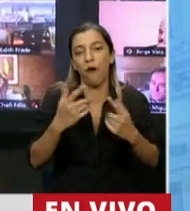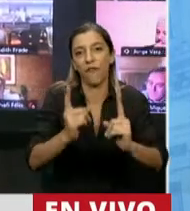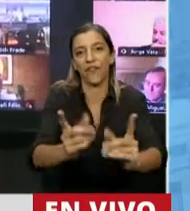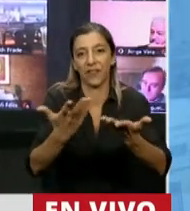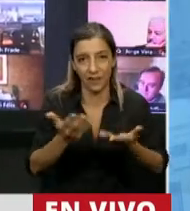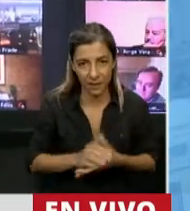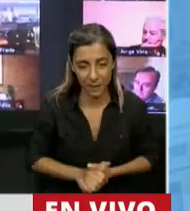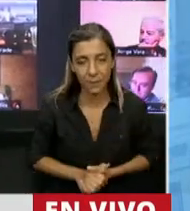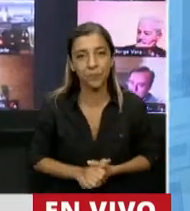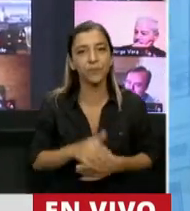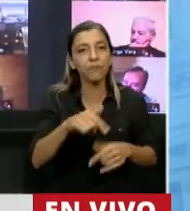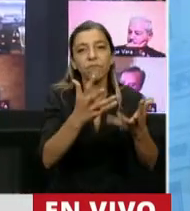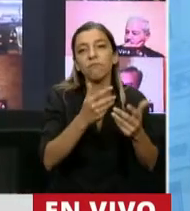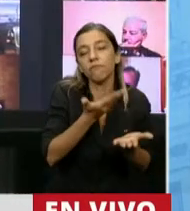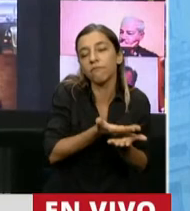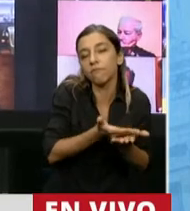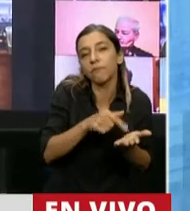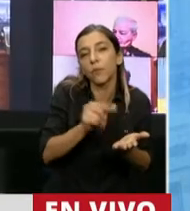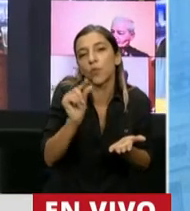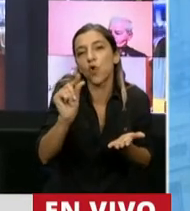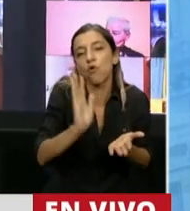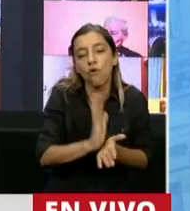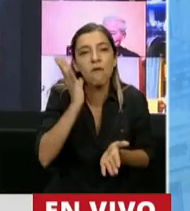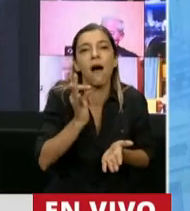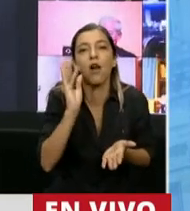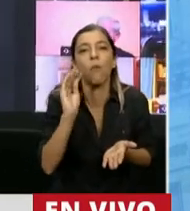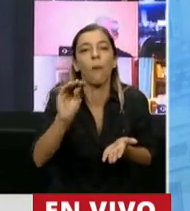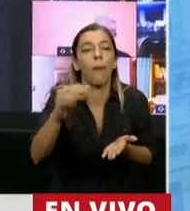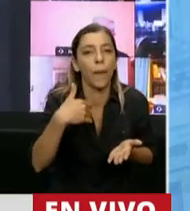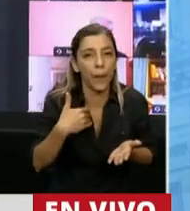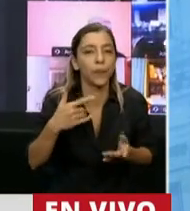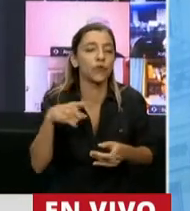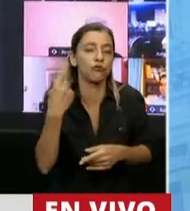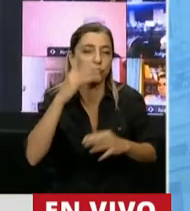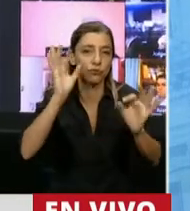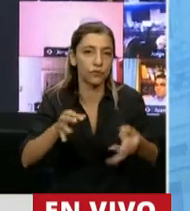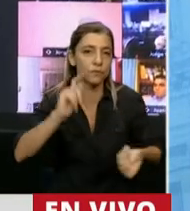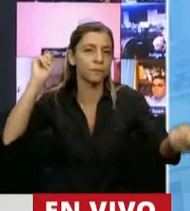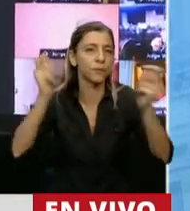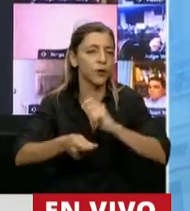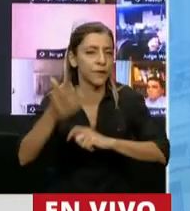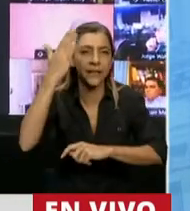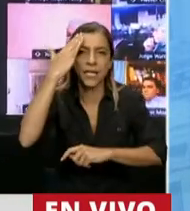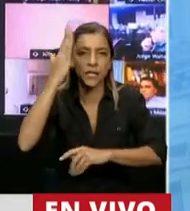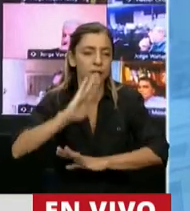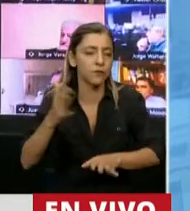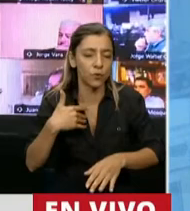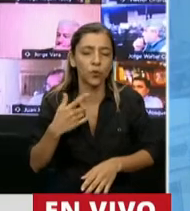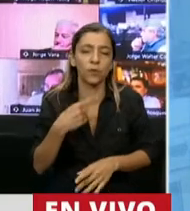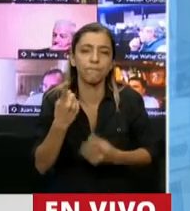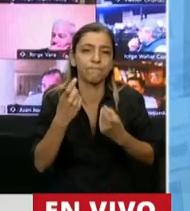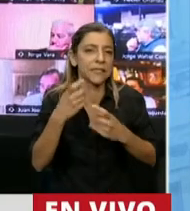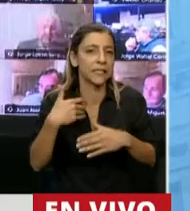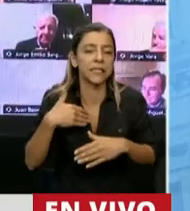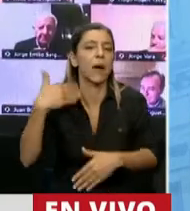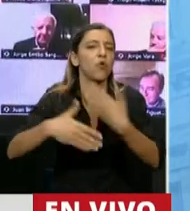sentido. Es solo una pequeña parte, una pequeñísima parte de los enormes cambios que tenemos que hacer para el cambio cultural que requiere una economía circular.